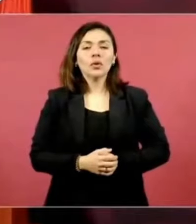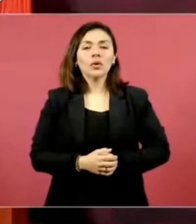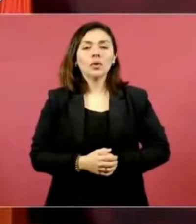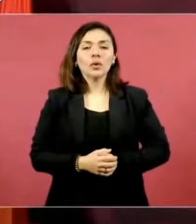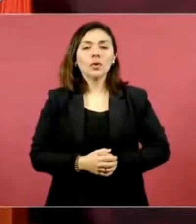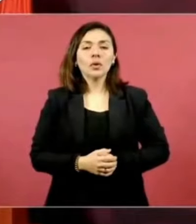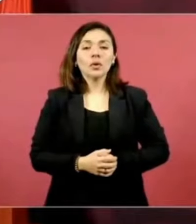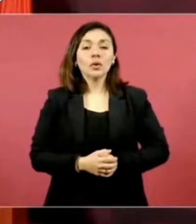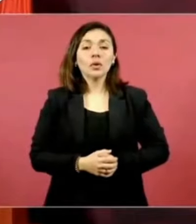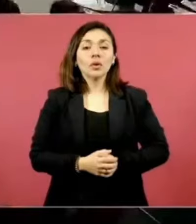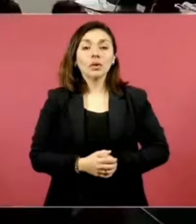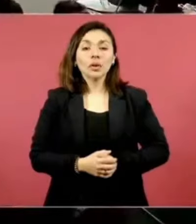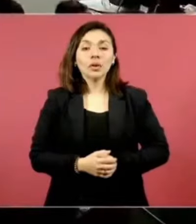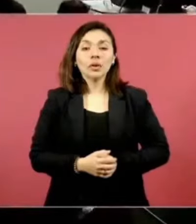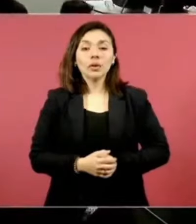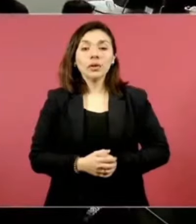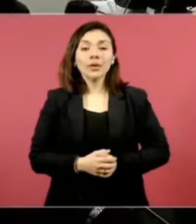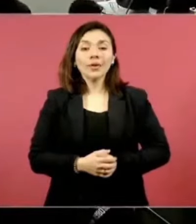mande